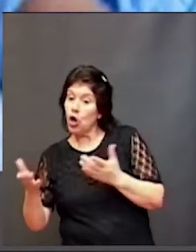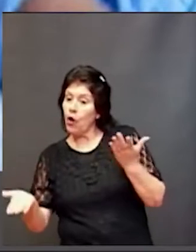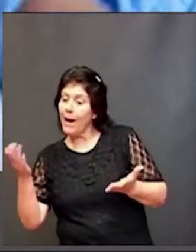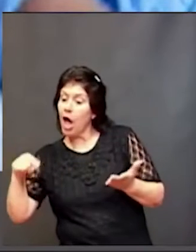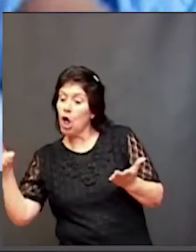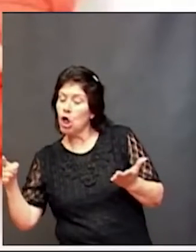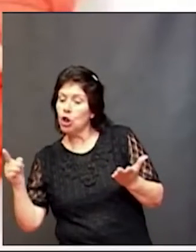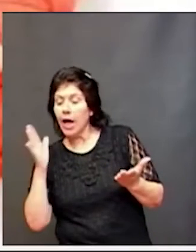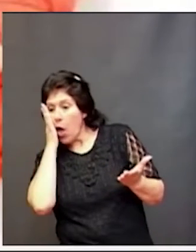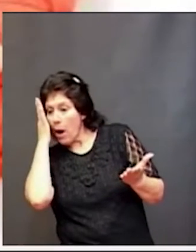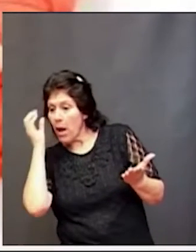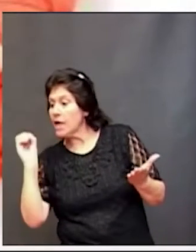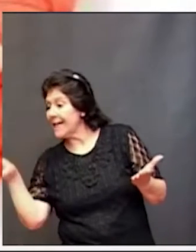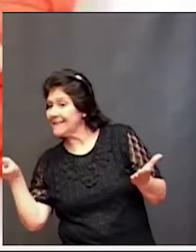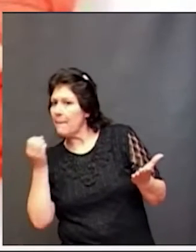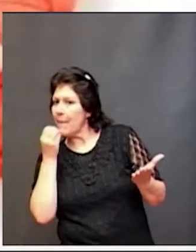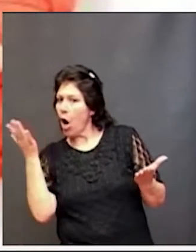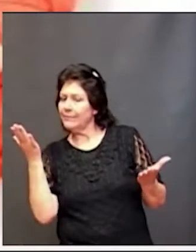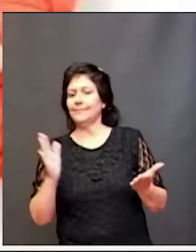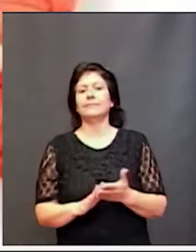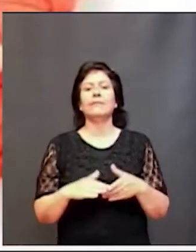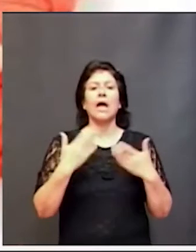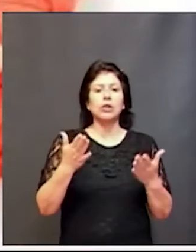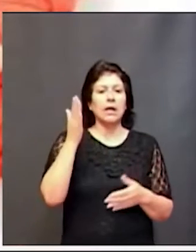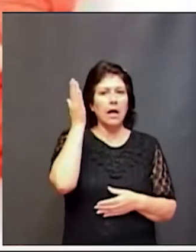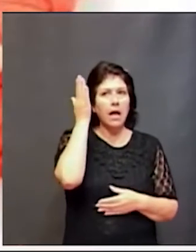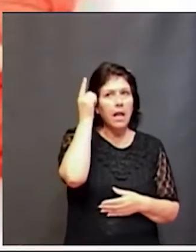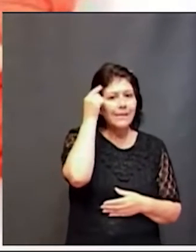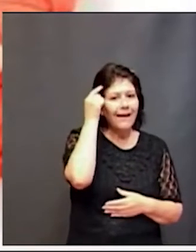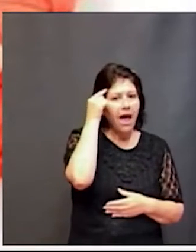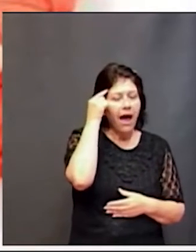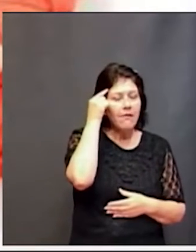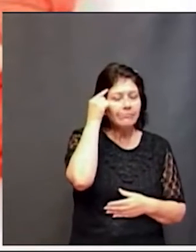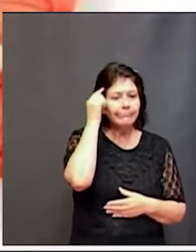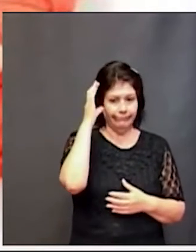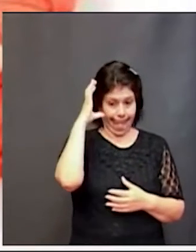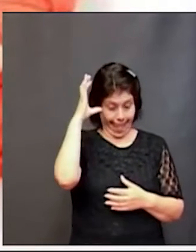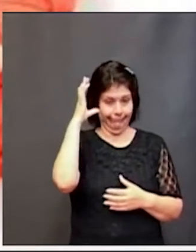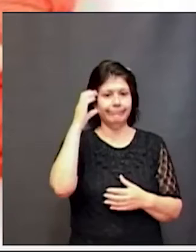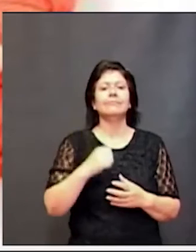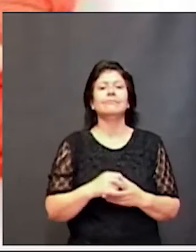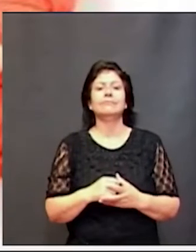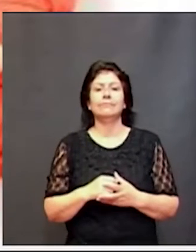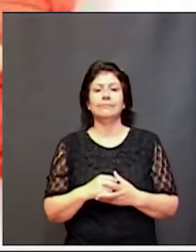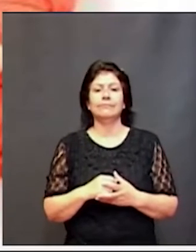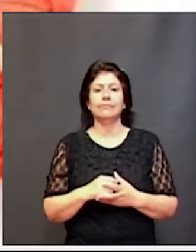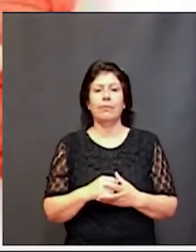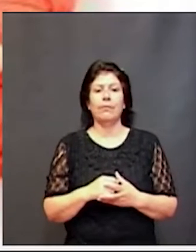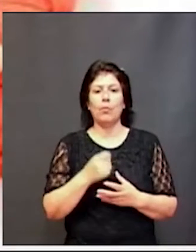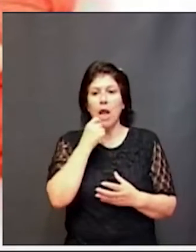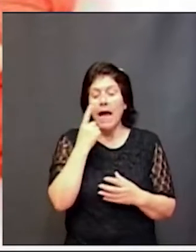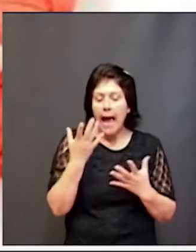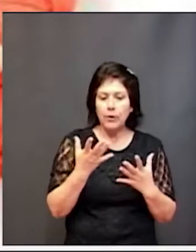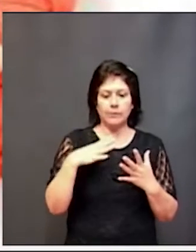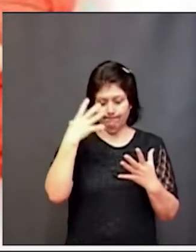indagar qué está pasando el cerebro es memorable qué quiere decir esto dicha definición establece cómo nuestras memorias son codificadas y